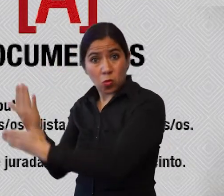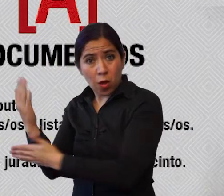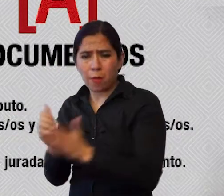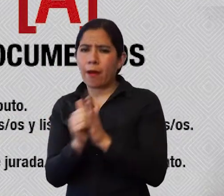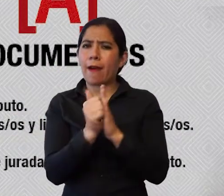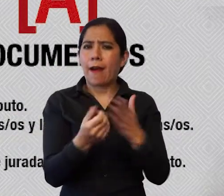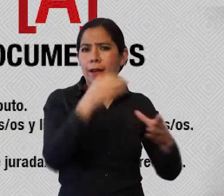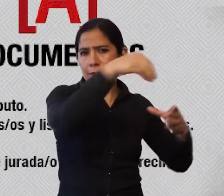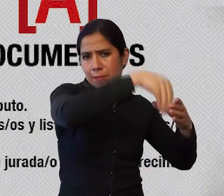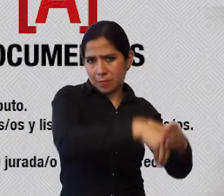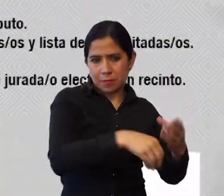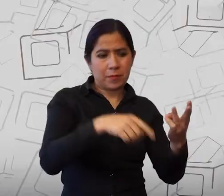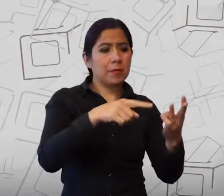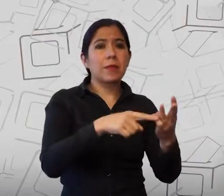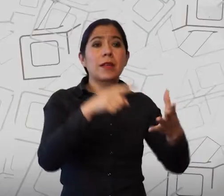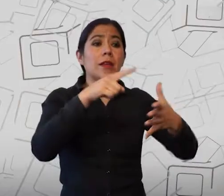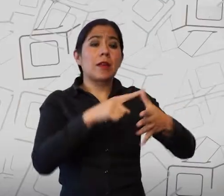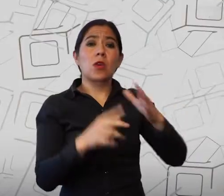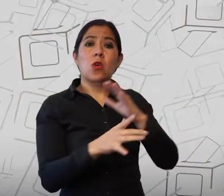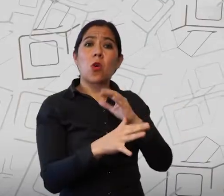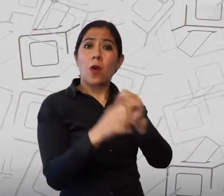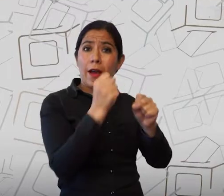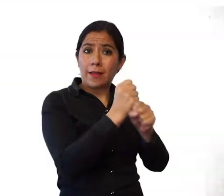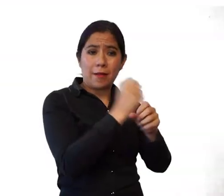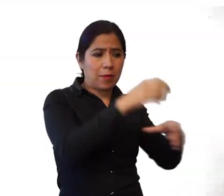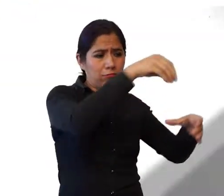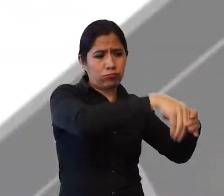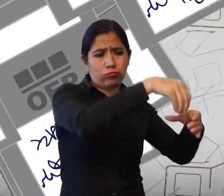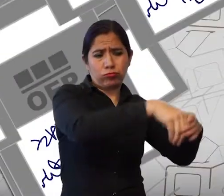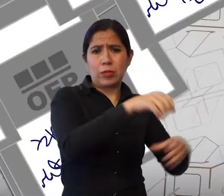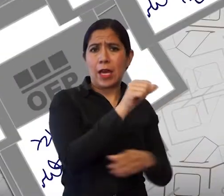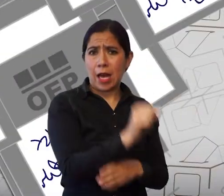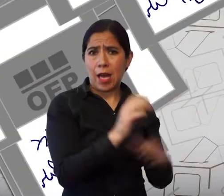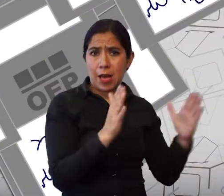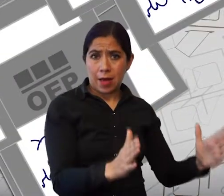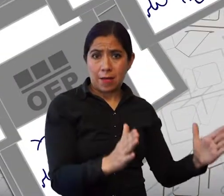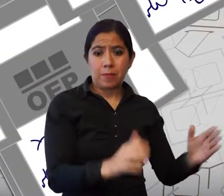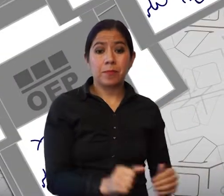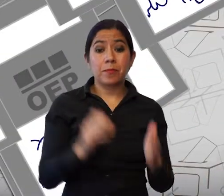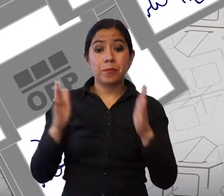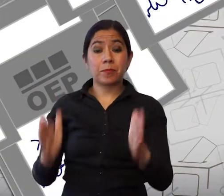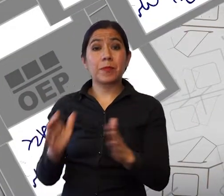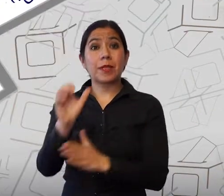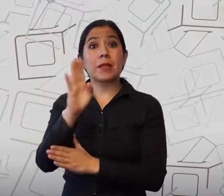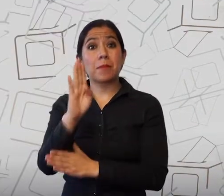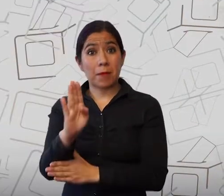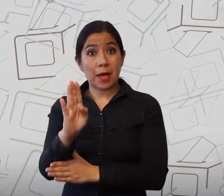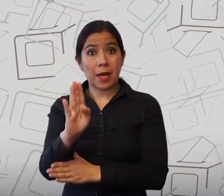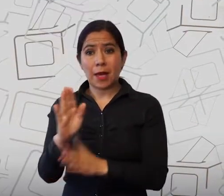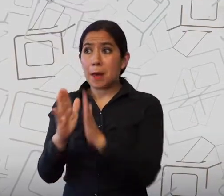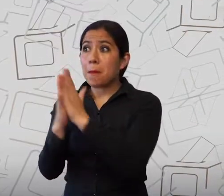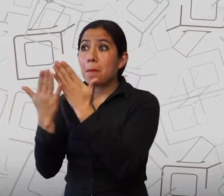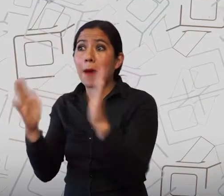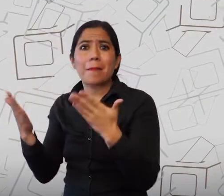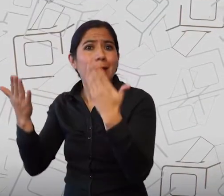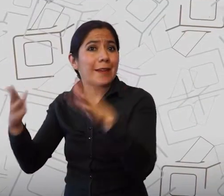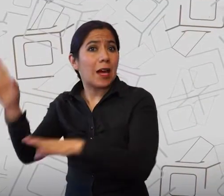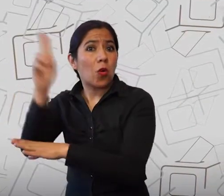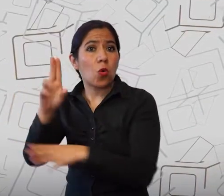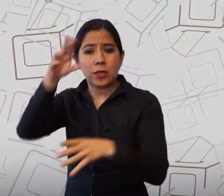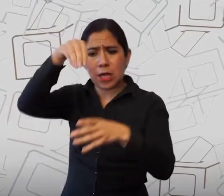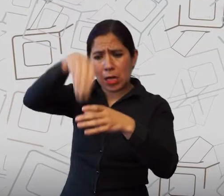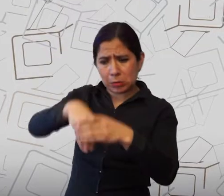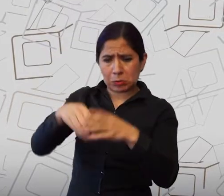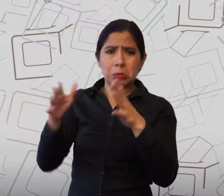la hoja de trabajo. En el sobre B se colocarán las papeletas utilizadas. Para el exterior